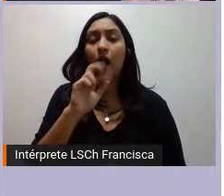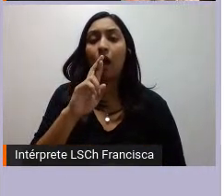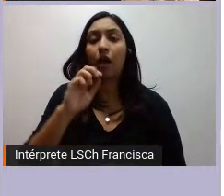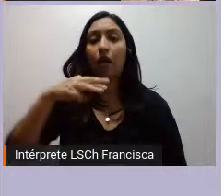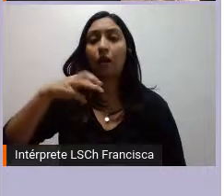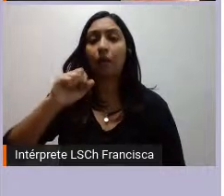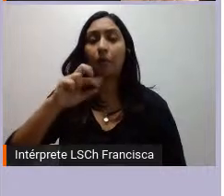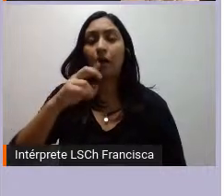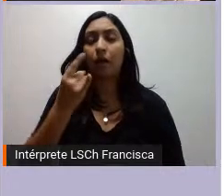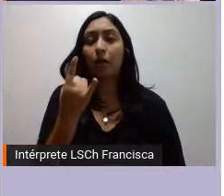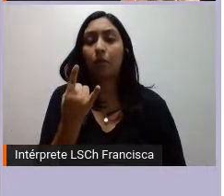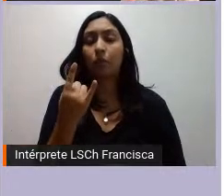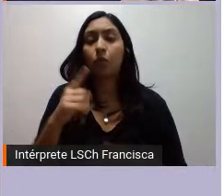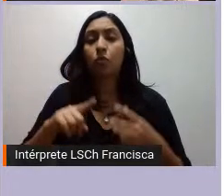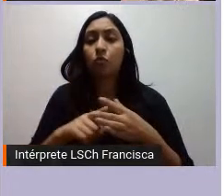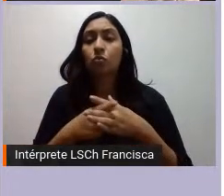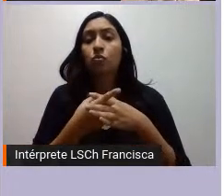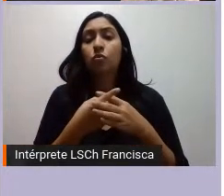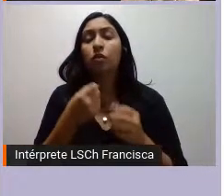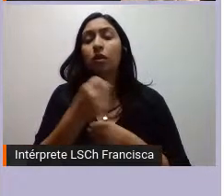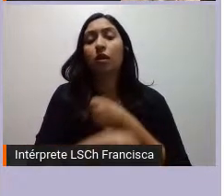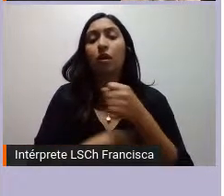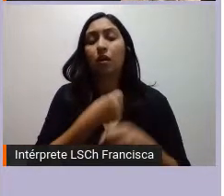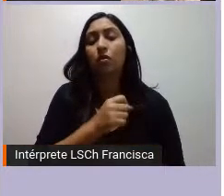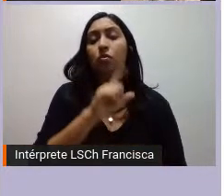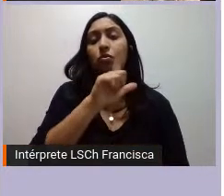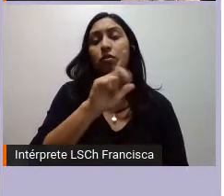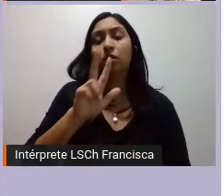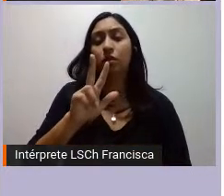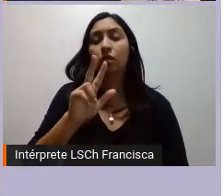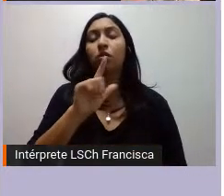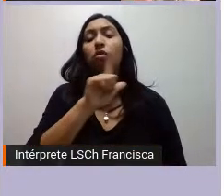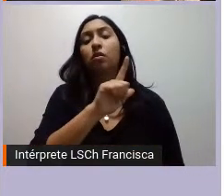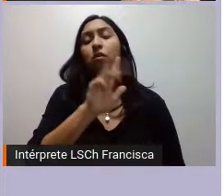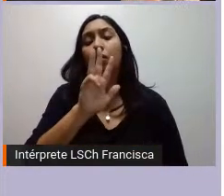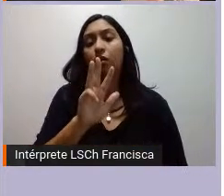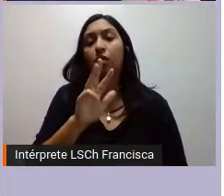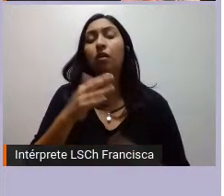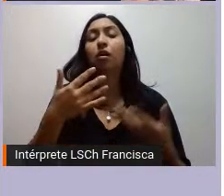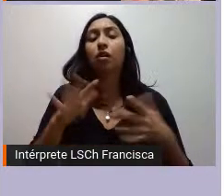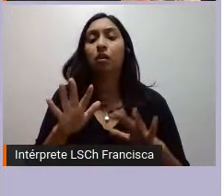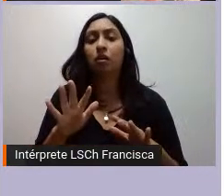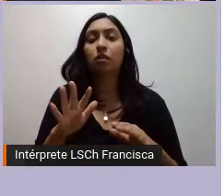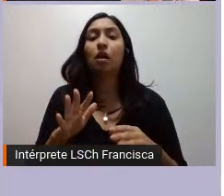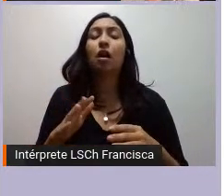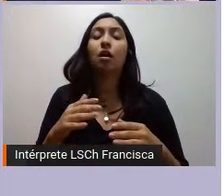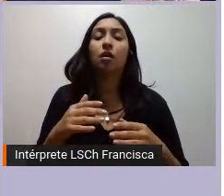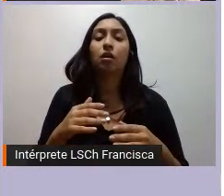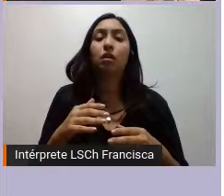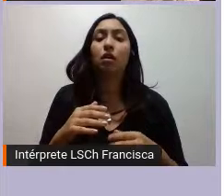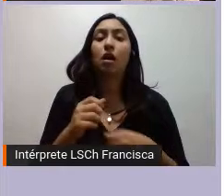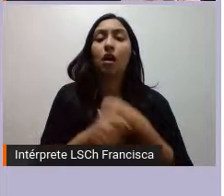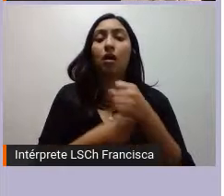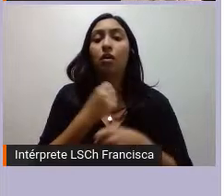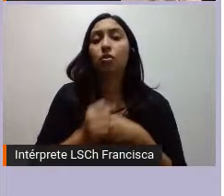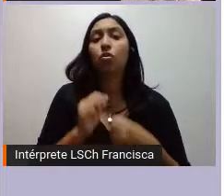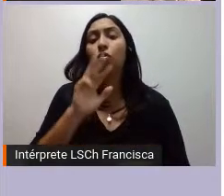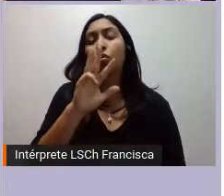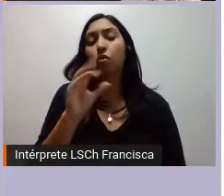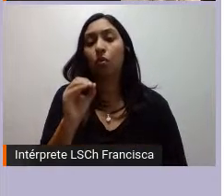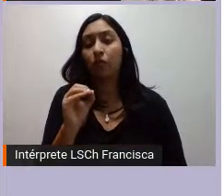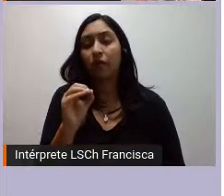79, y ya en el año 81 va depurando lo que sería la organización ADMAPU que es fundamental en la historia de nuestro pueblo.